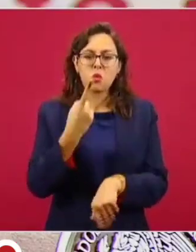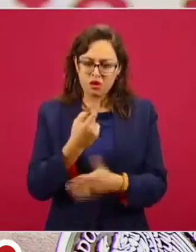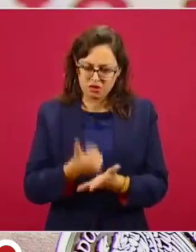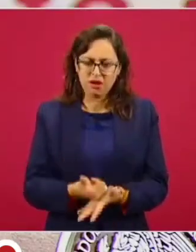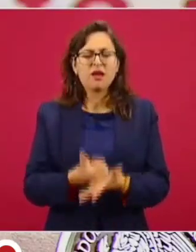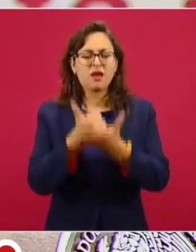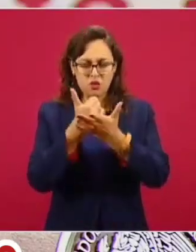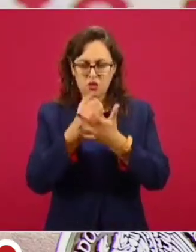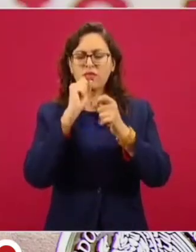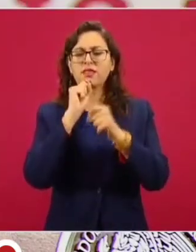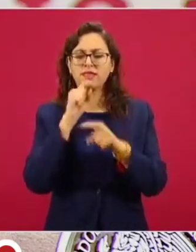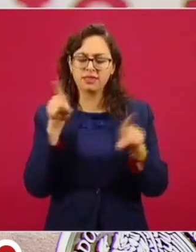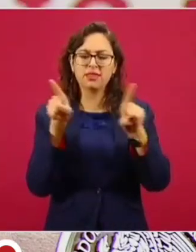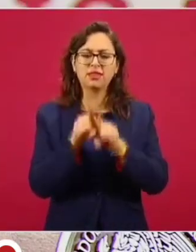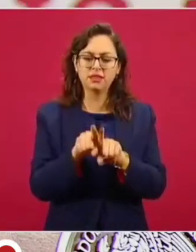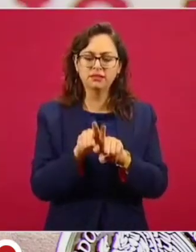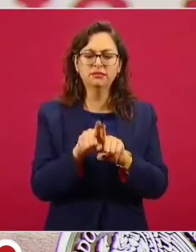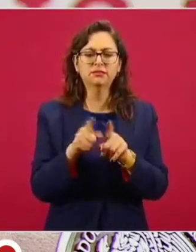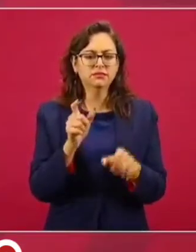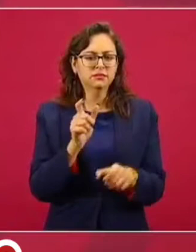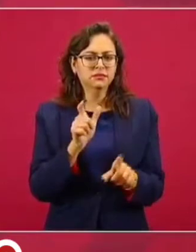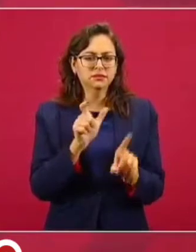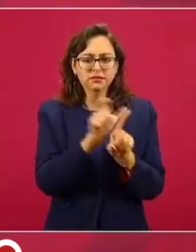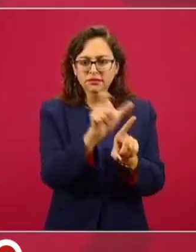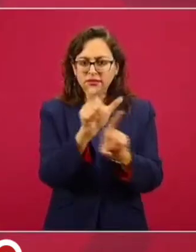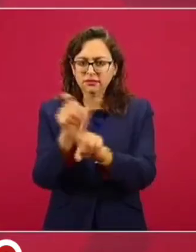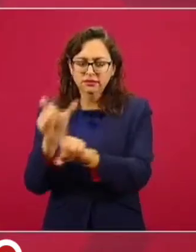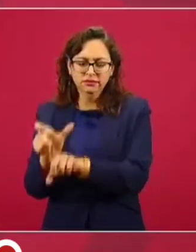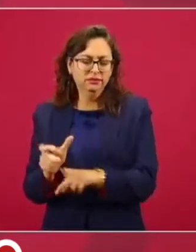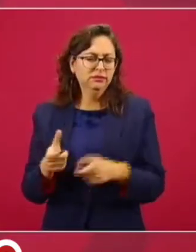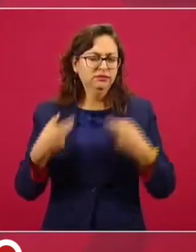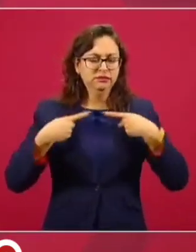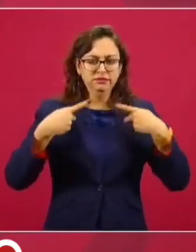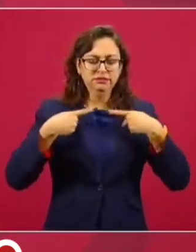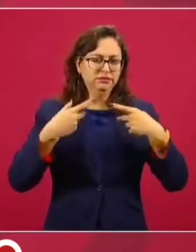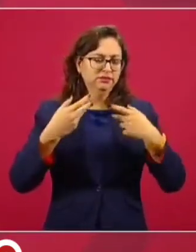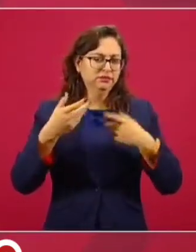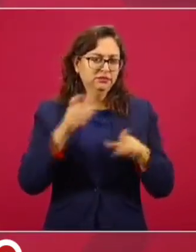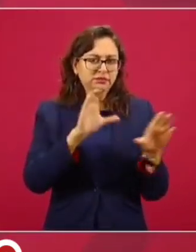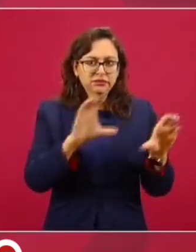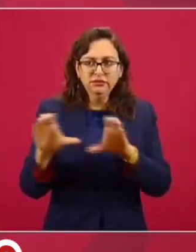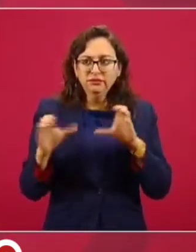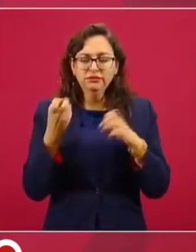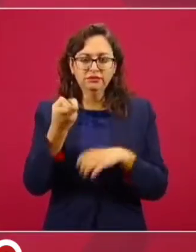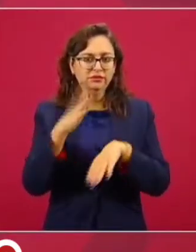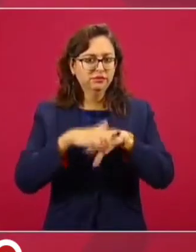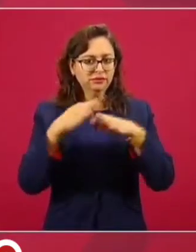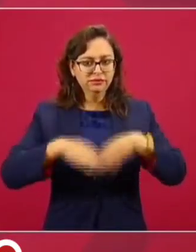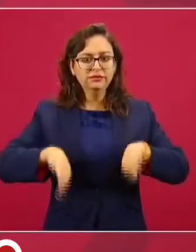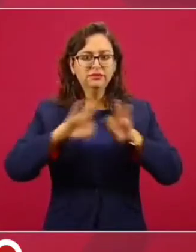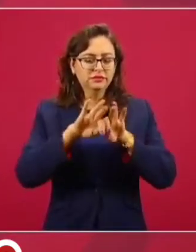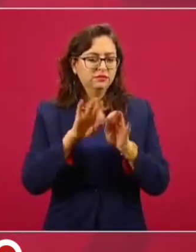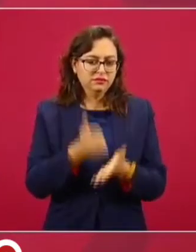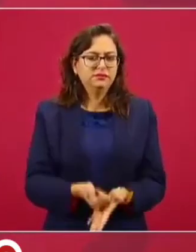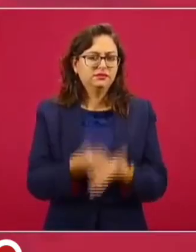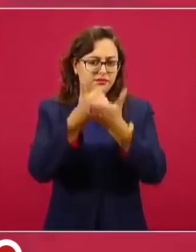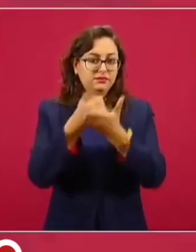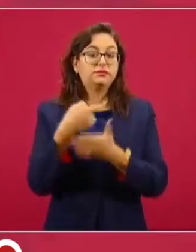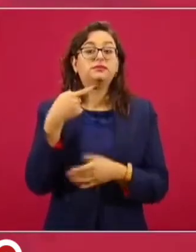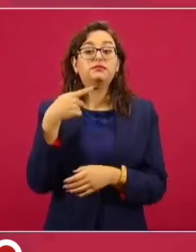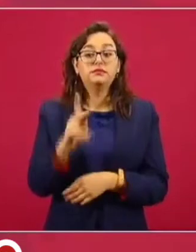ayudan a que se proteja a la gente, que eso es lo más importante de todo. Pero también